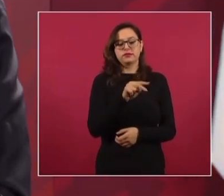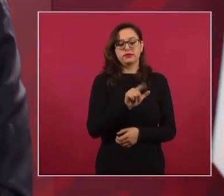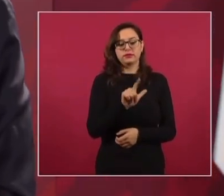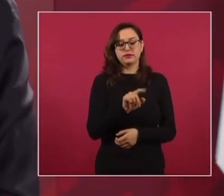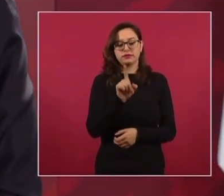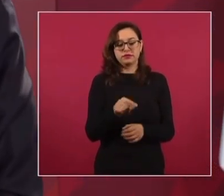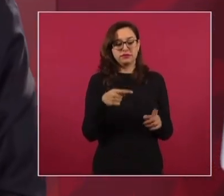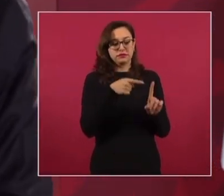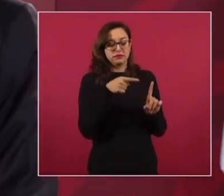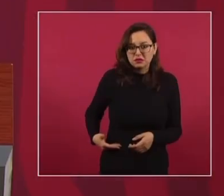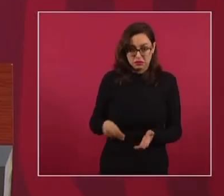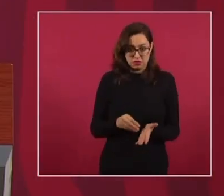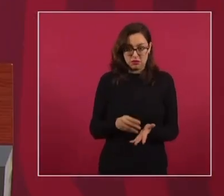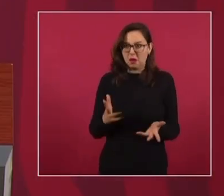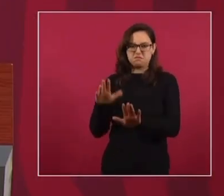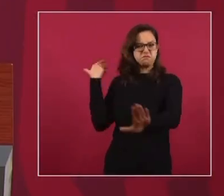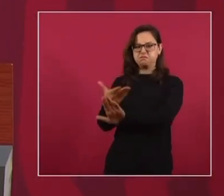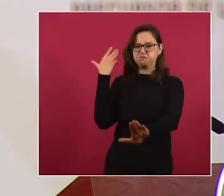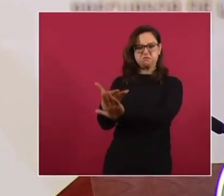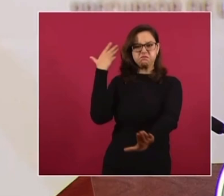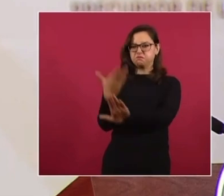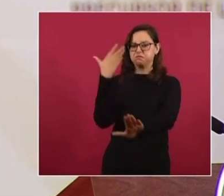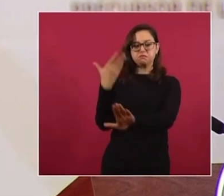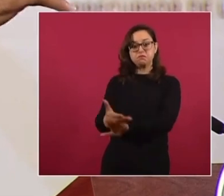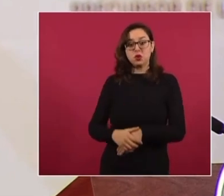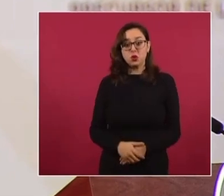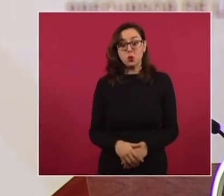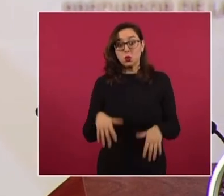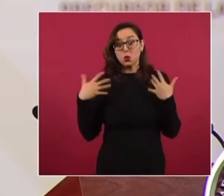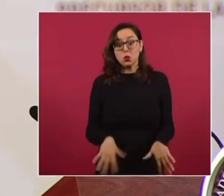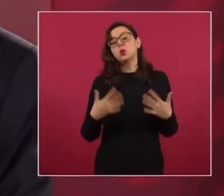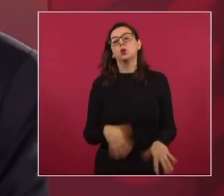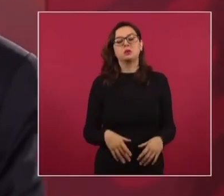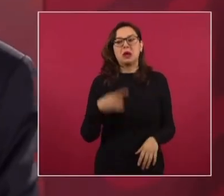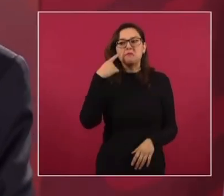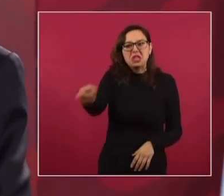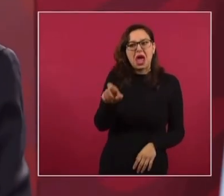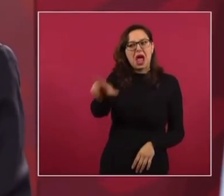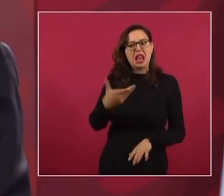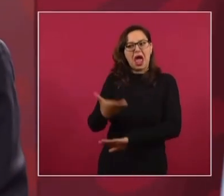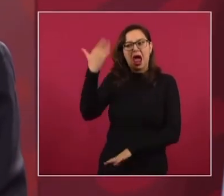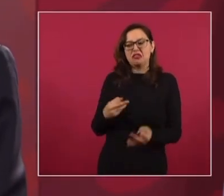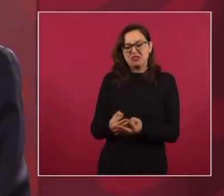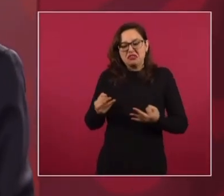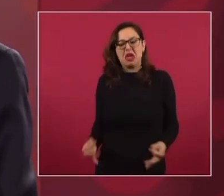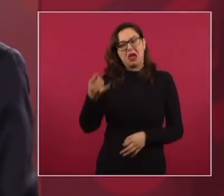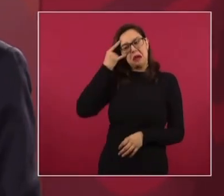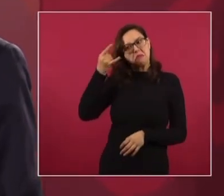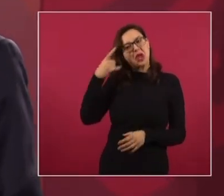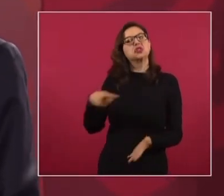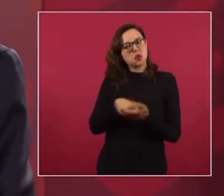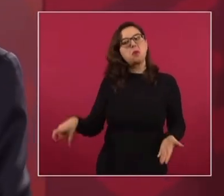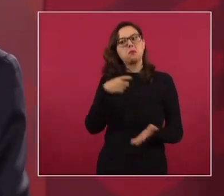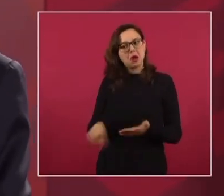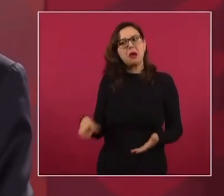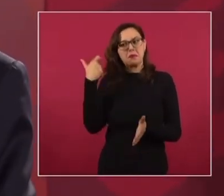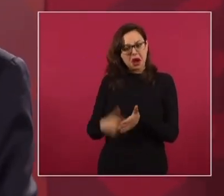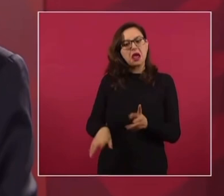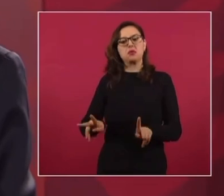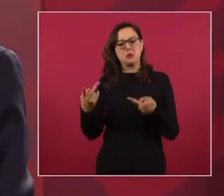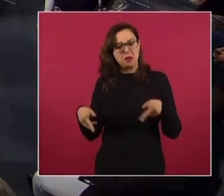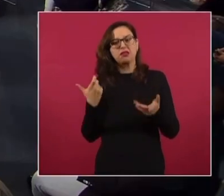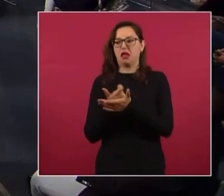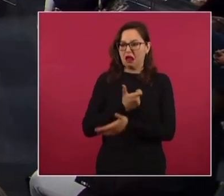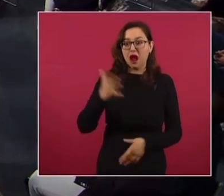del presidente del PRI. Donde le sacan, que compraba terrenos cuando era gobernador en Campeche, baratos y que los vendía caro.